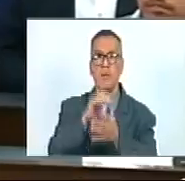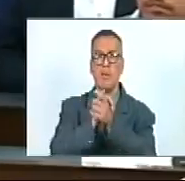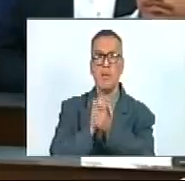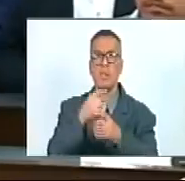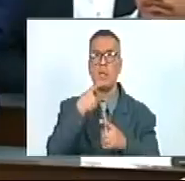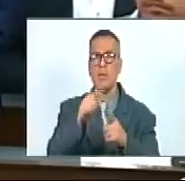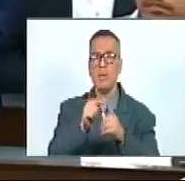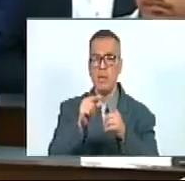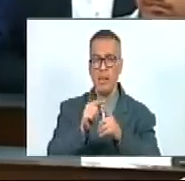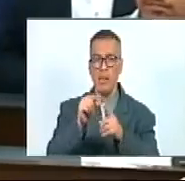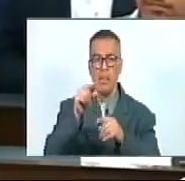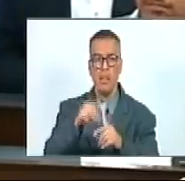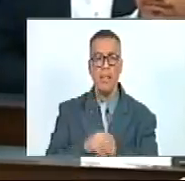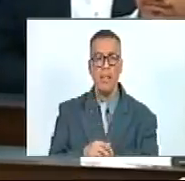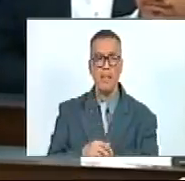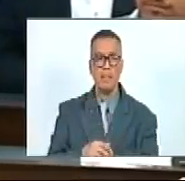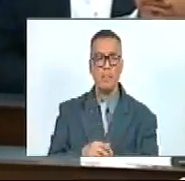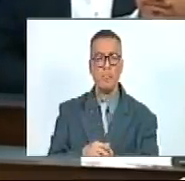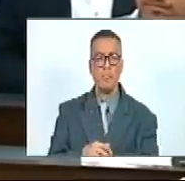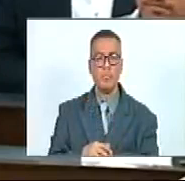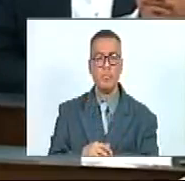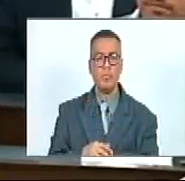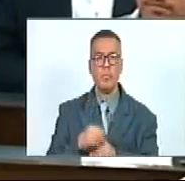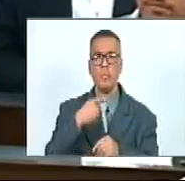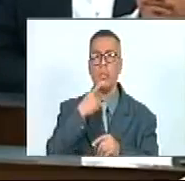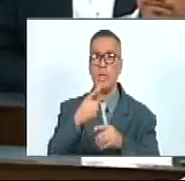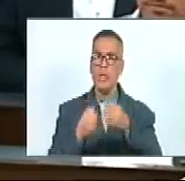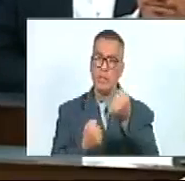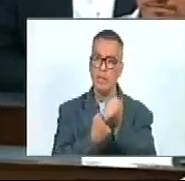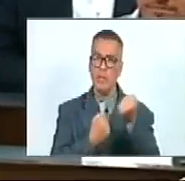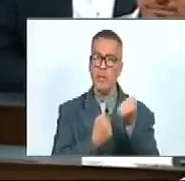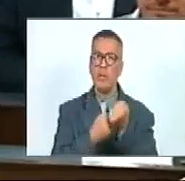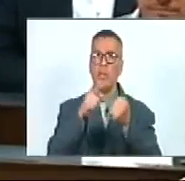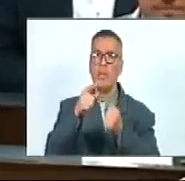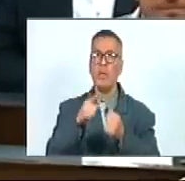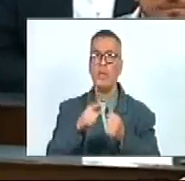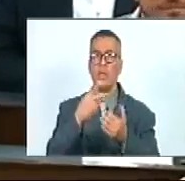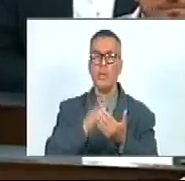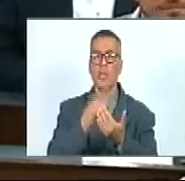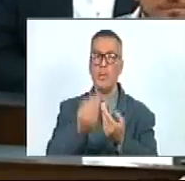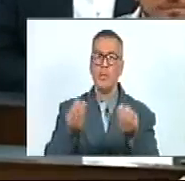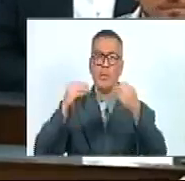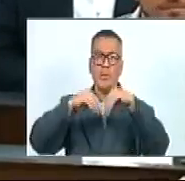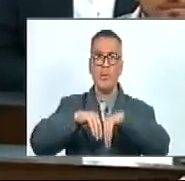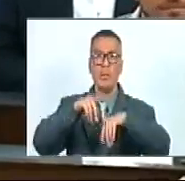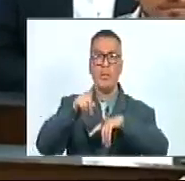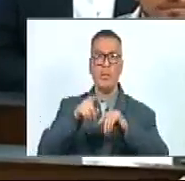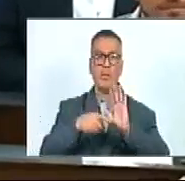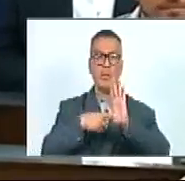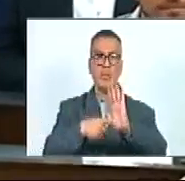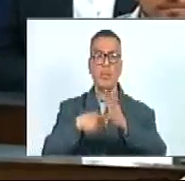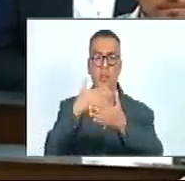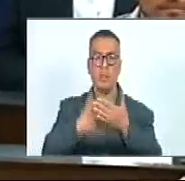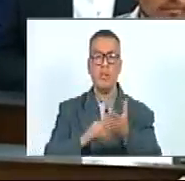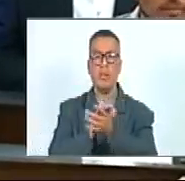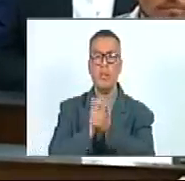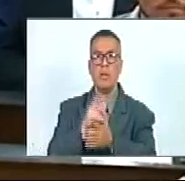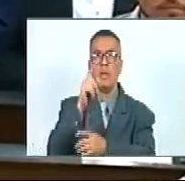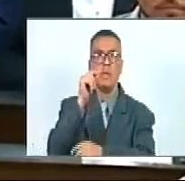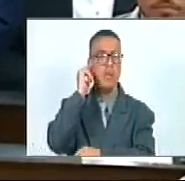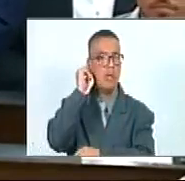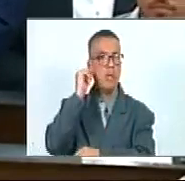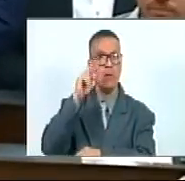Este Derecho De Palabra Para Respaldar Este Proyecto De Acuerdo Presentado Por La Colega Diputada